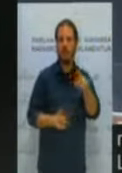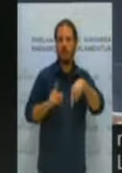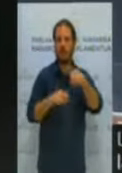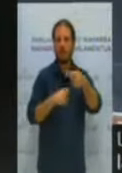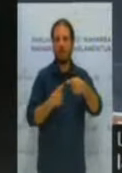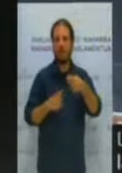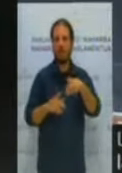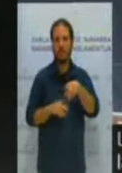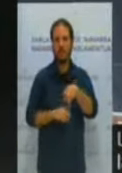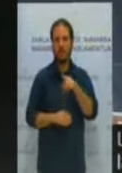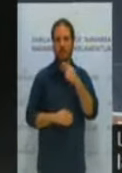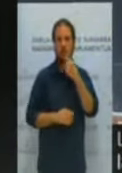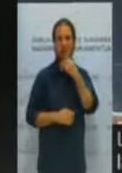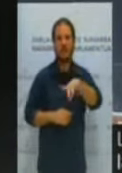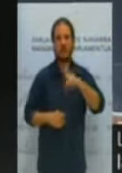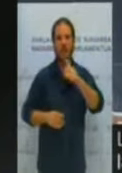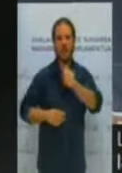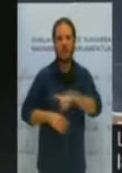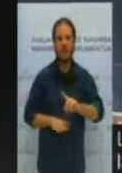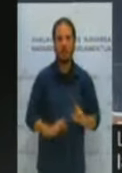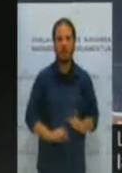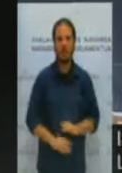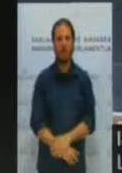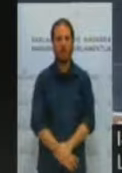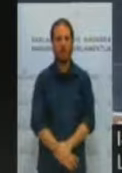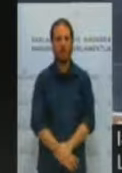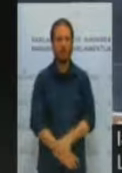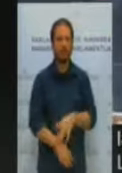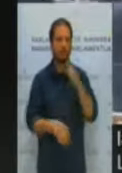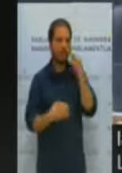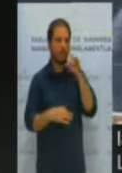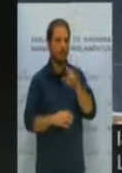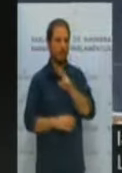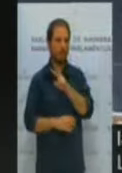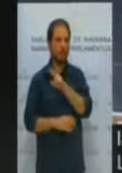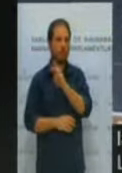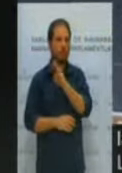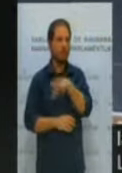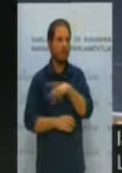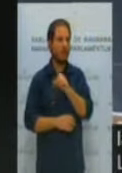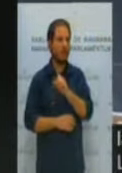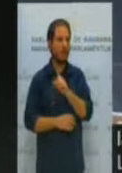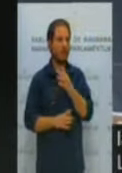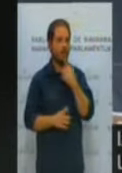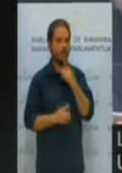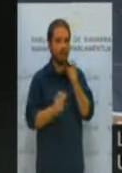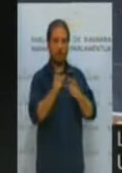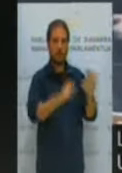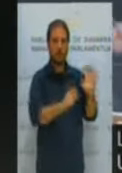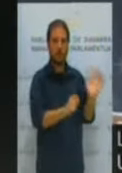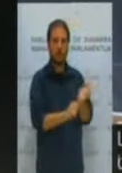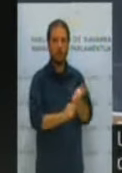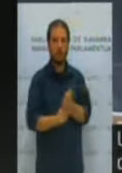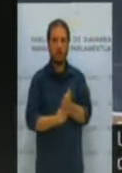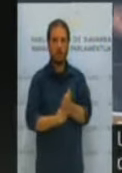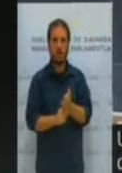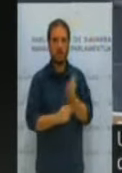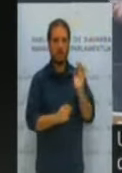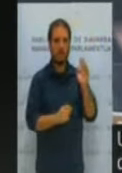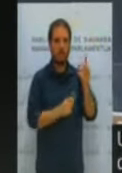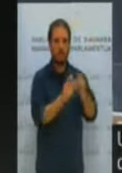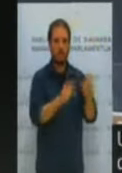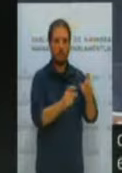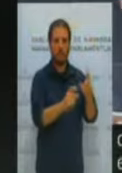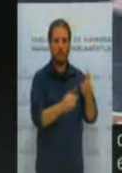político. Mire, lo que es una realidad no es lo que digamos Unión del Pueblo Navarro, sino lo que digan directamente los afectados, los implicados en la cuestión. Y